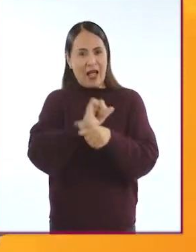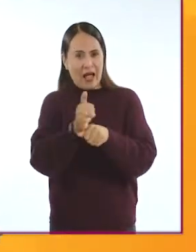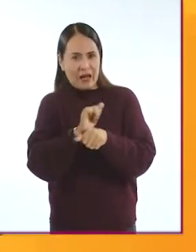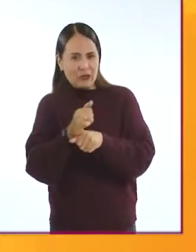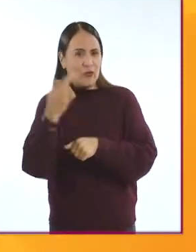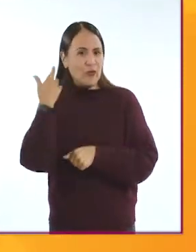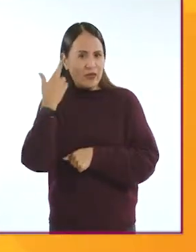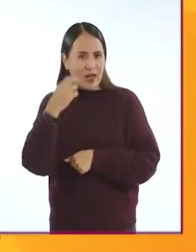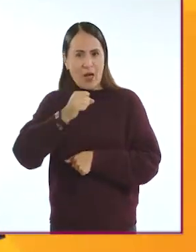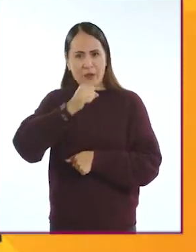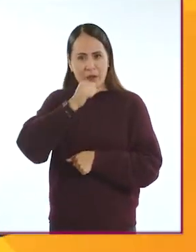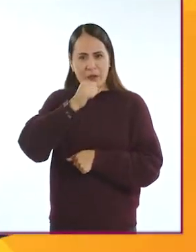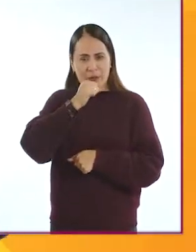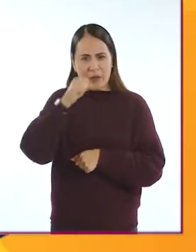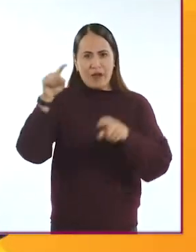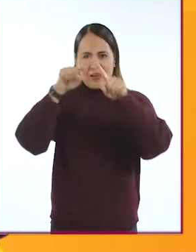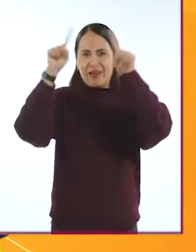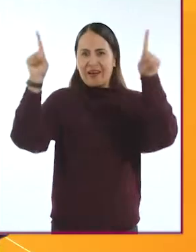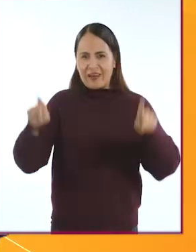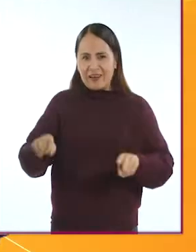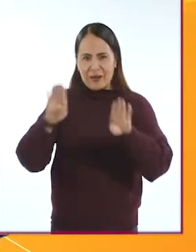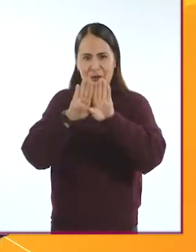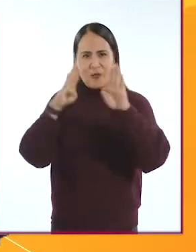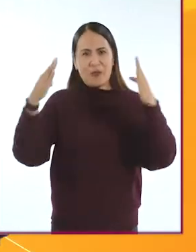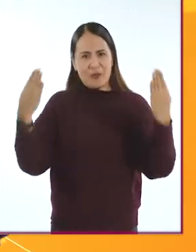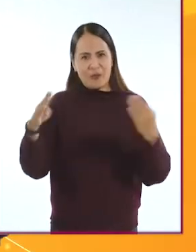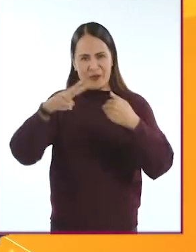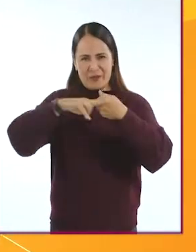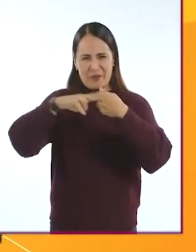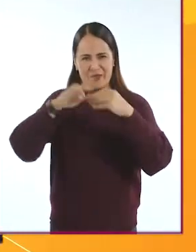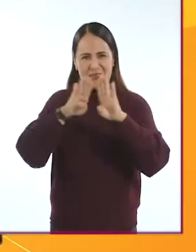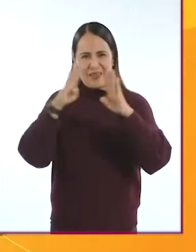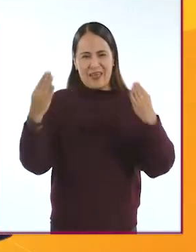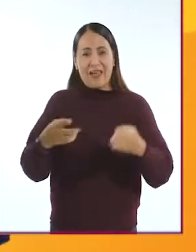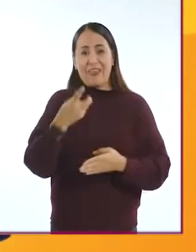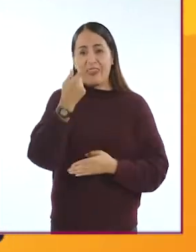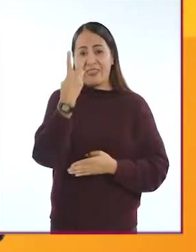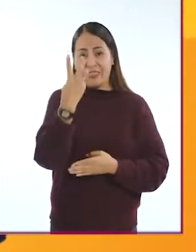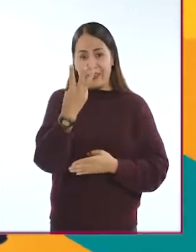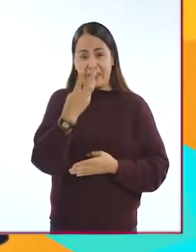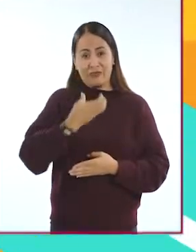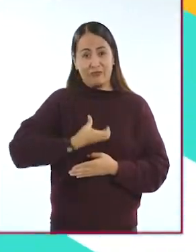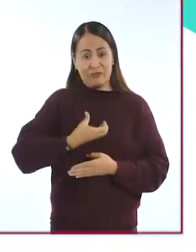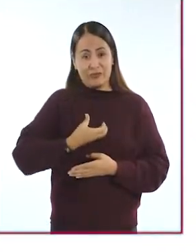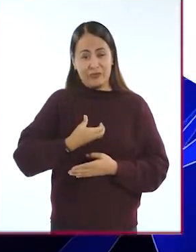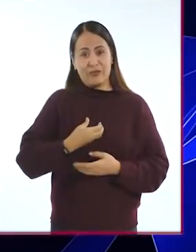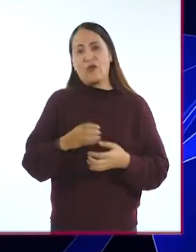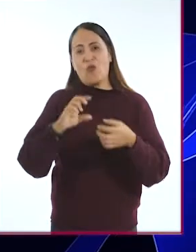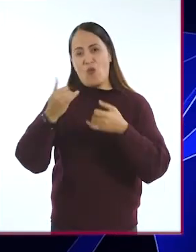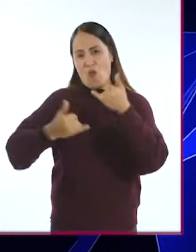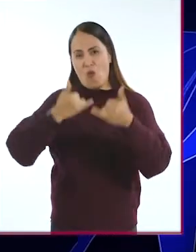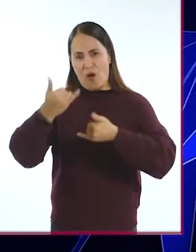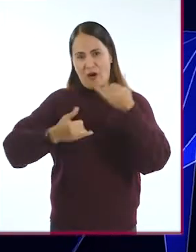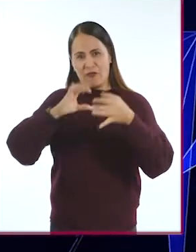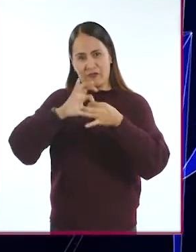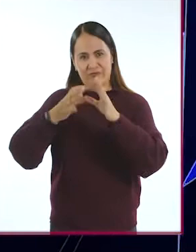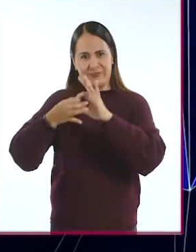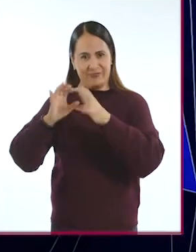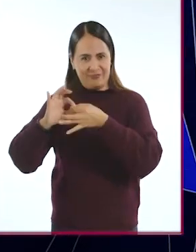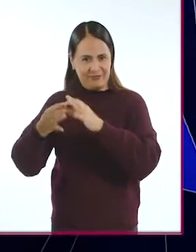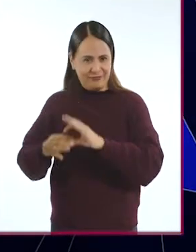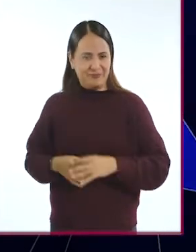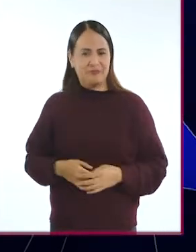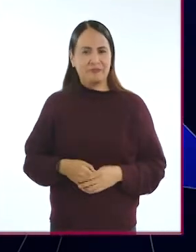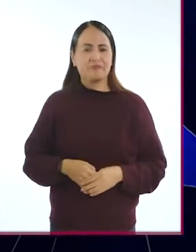locutor radiofónico, en la vitrina de su casa presume las medallas obtenidas en tres paraolimpiadas. La tecnología